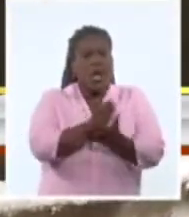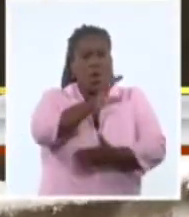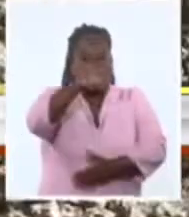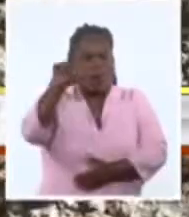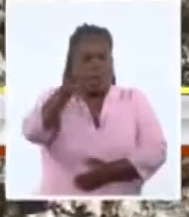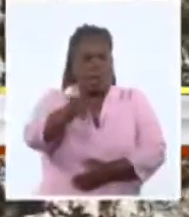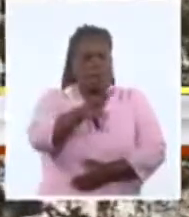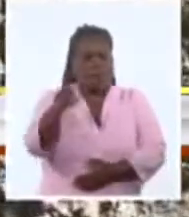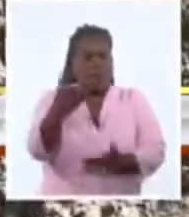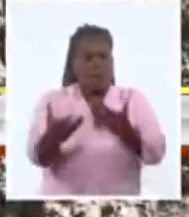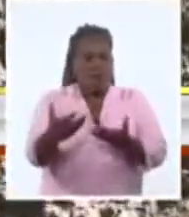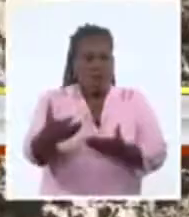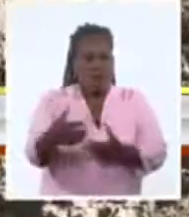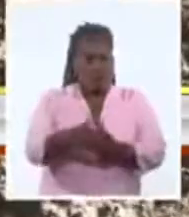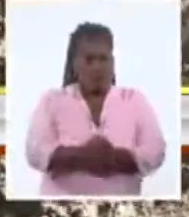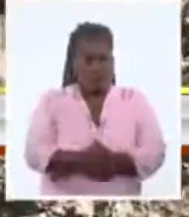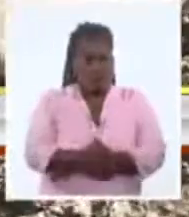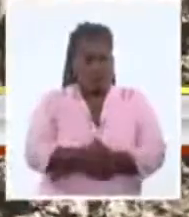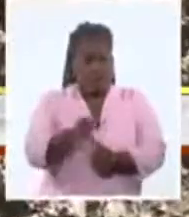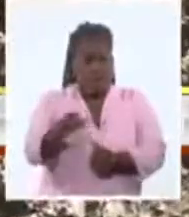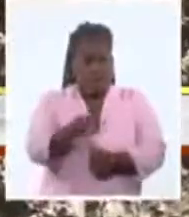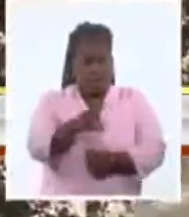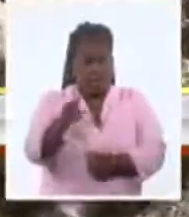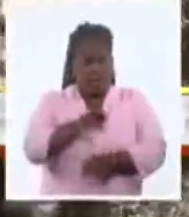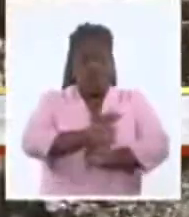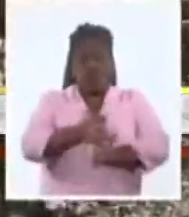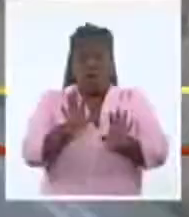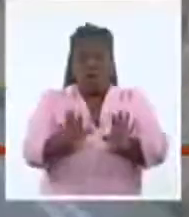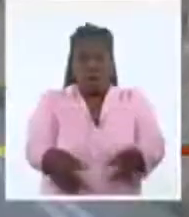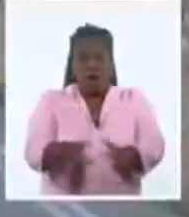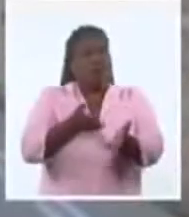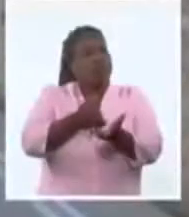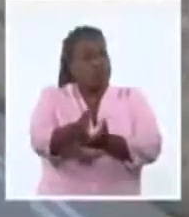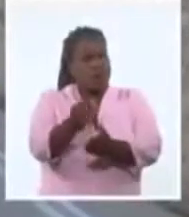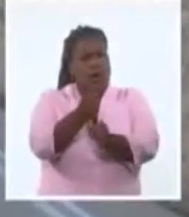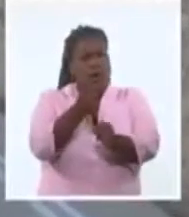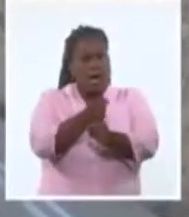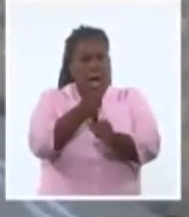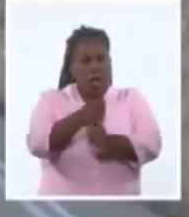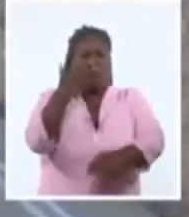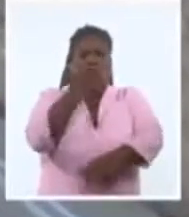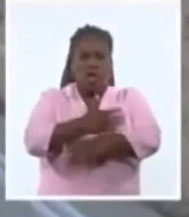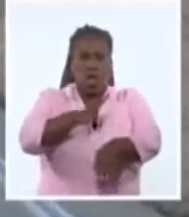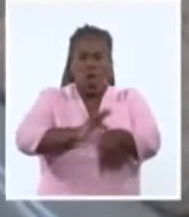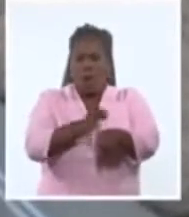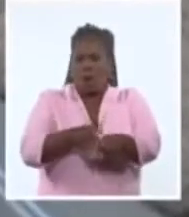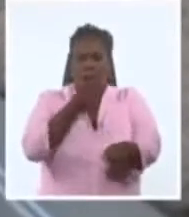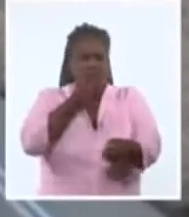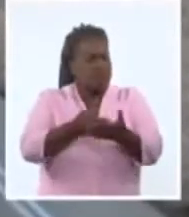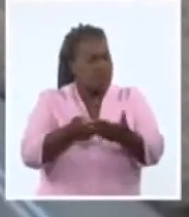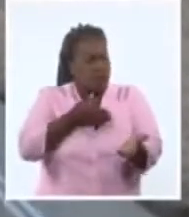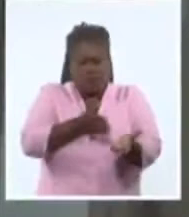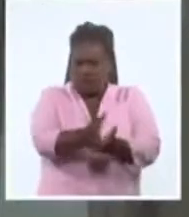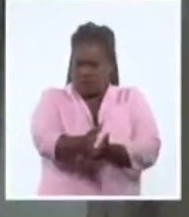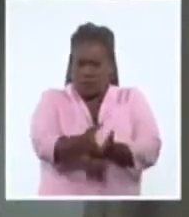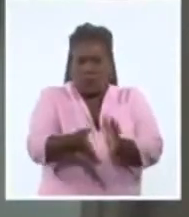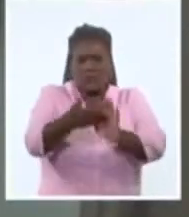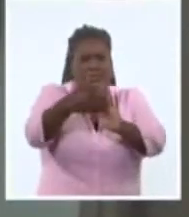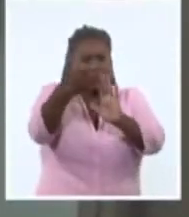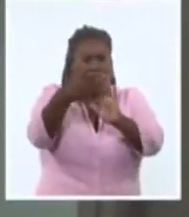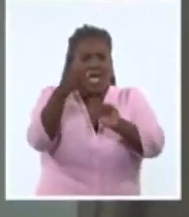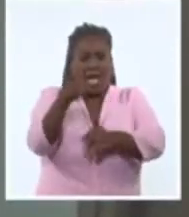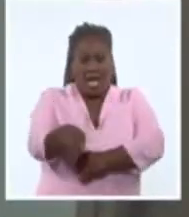cabecera. Cienfuegos nunca detuvo esta actividad a pesar de las limitaciones que impuso la pandemia en varios órdenes, por lo que